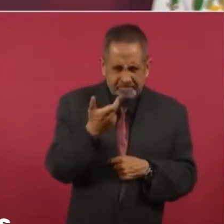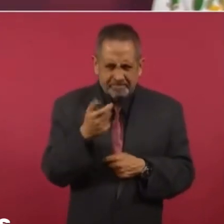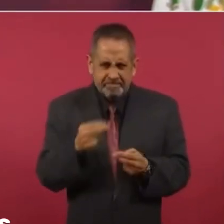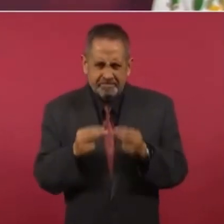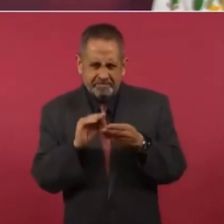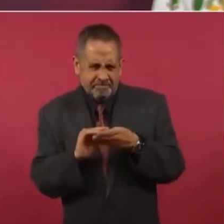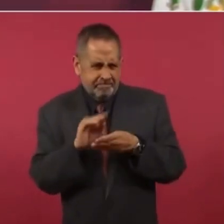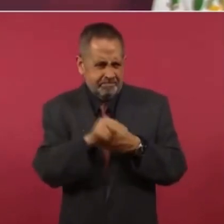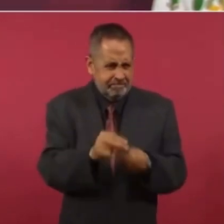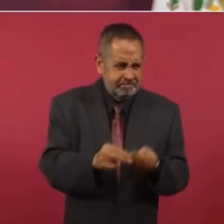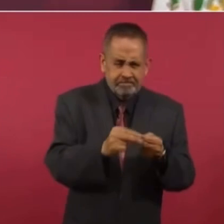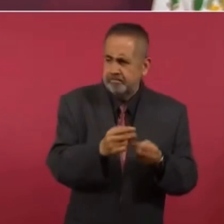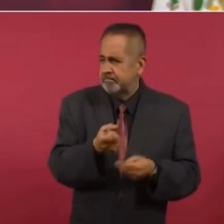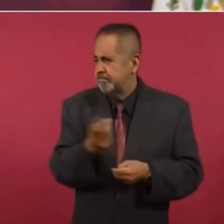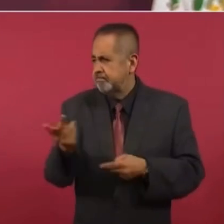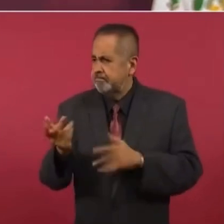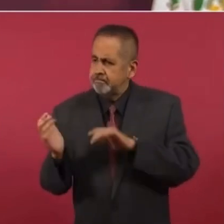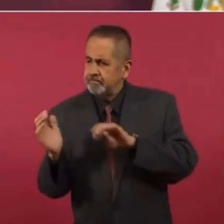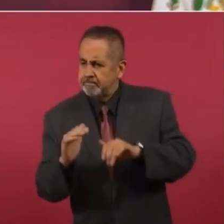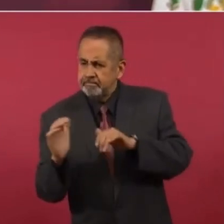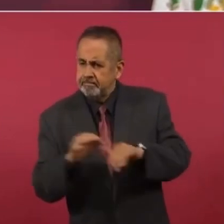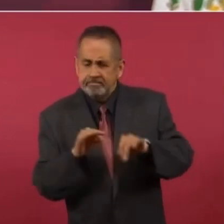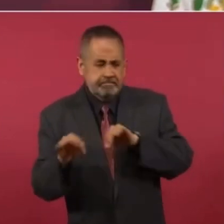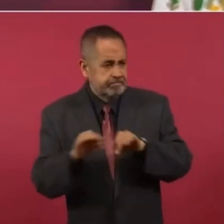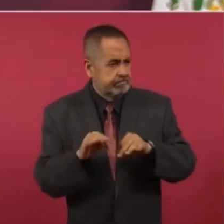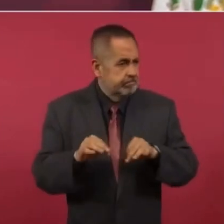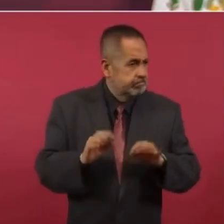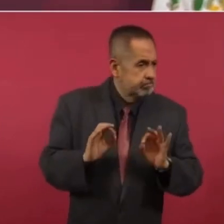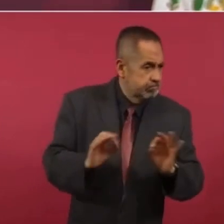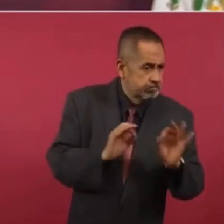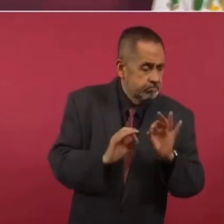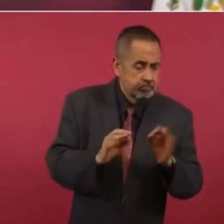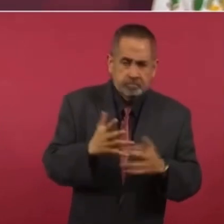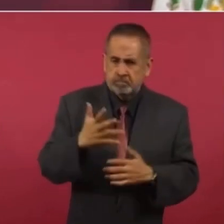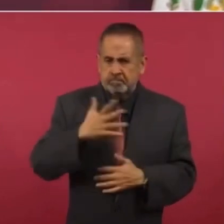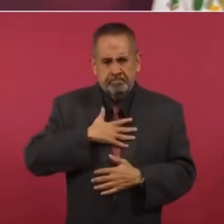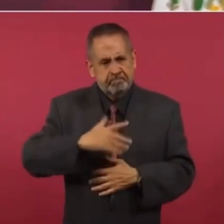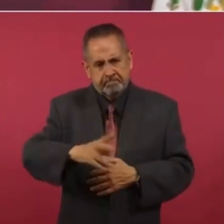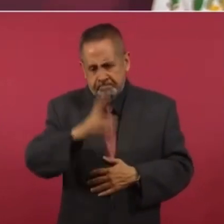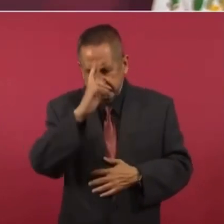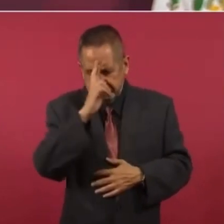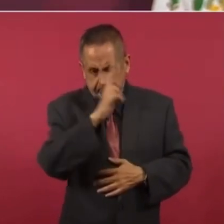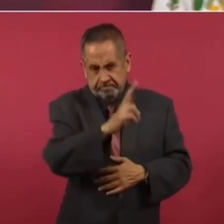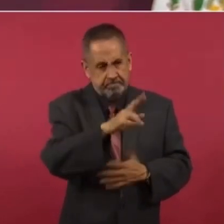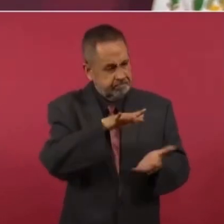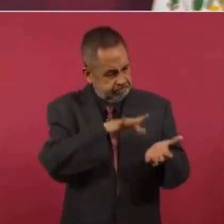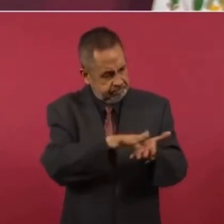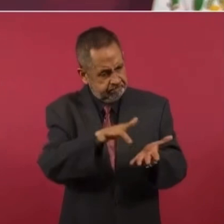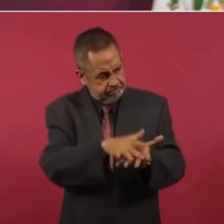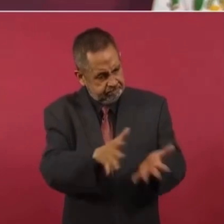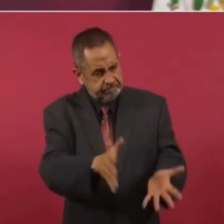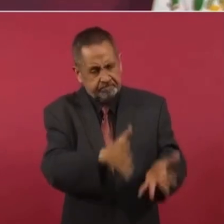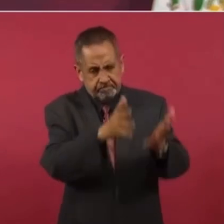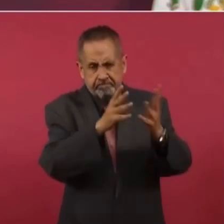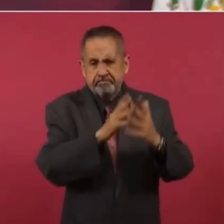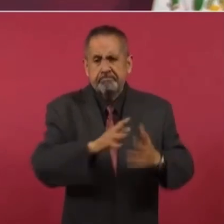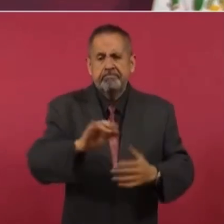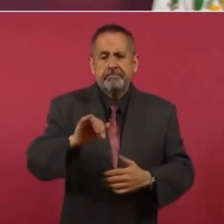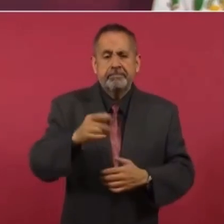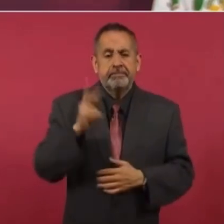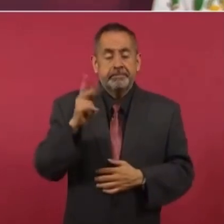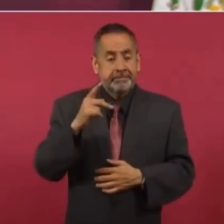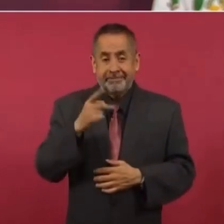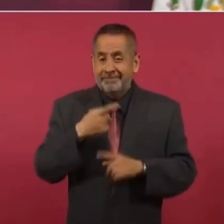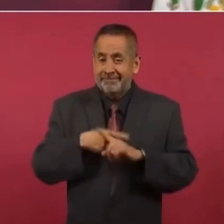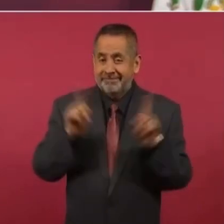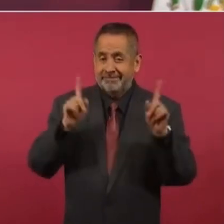genera empleos, merece, repito, respeto, apoyo. Pero aquí